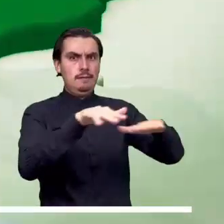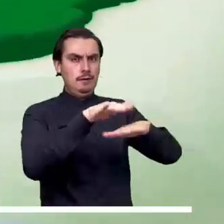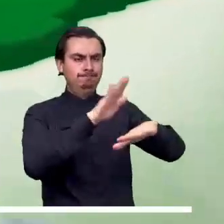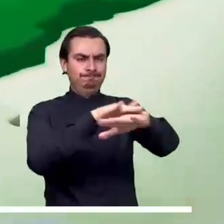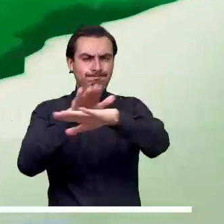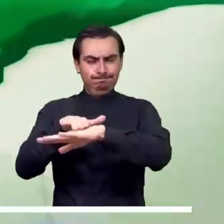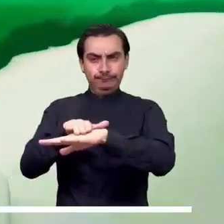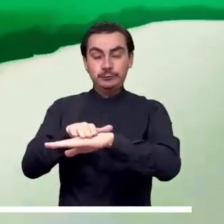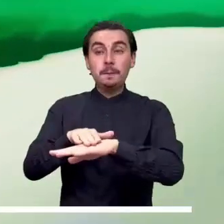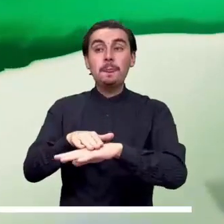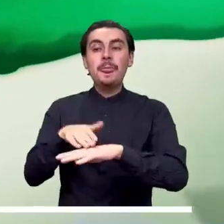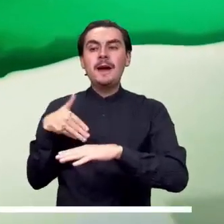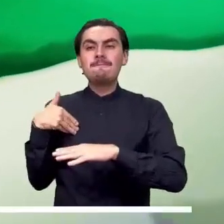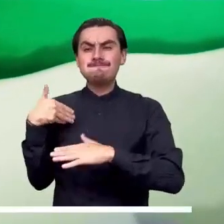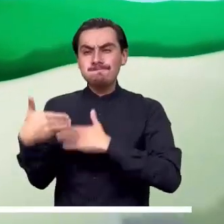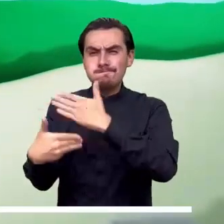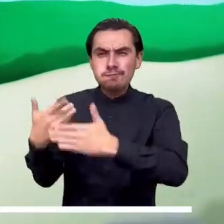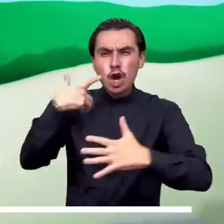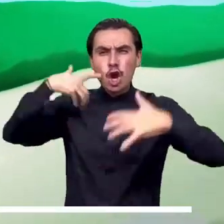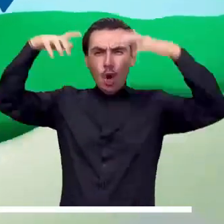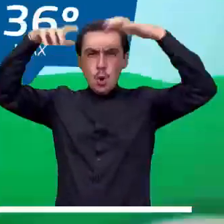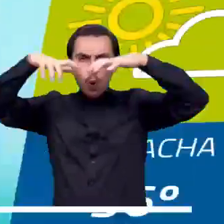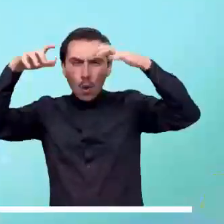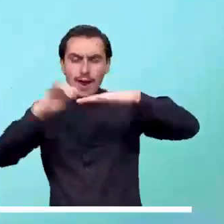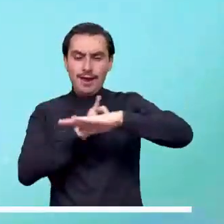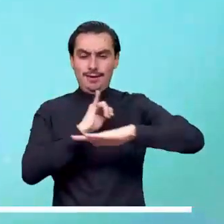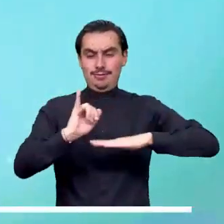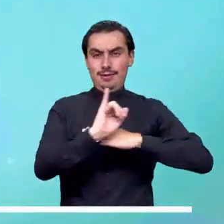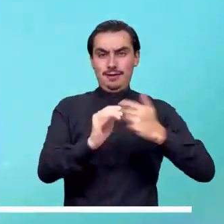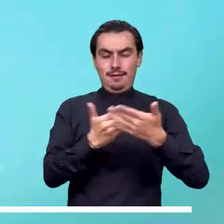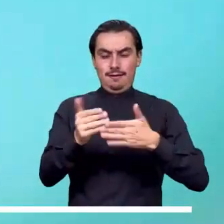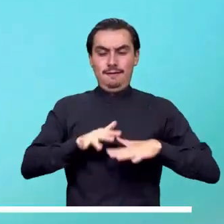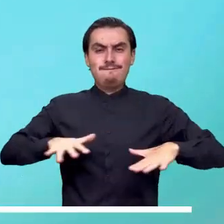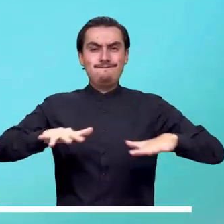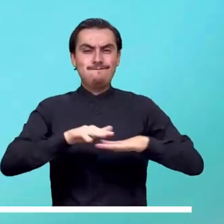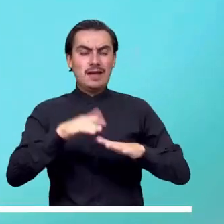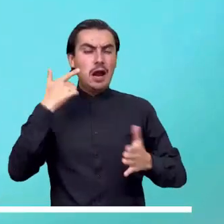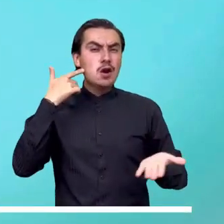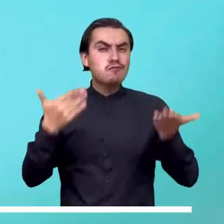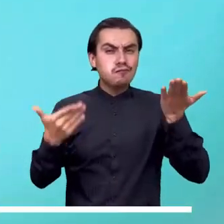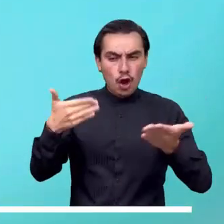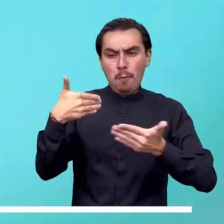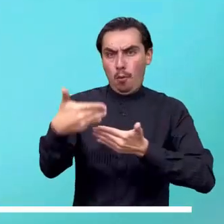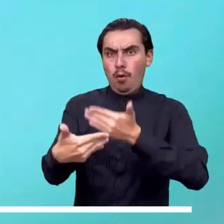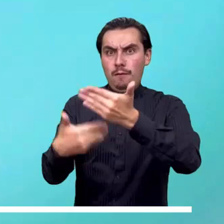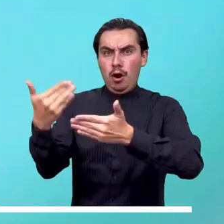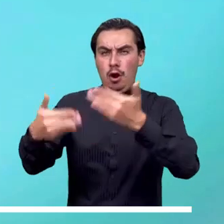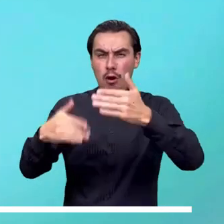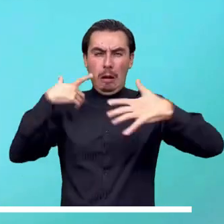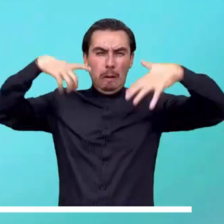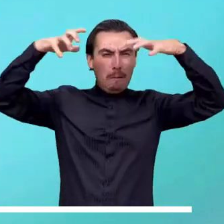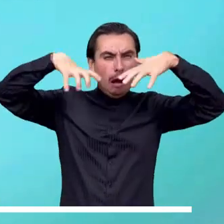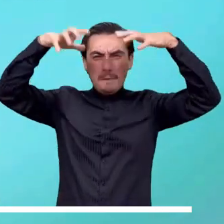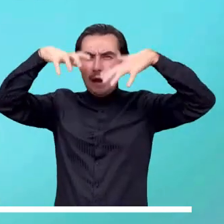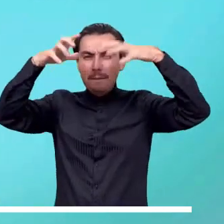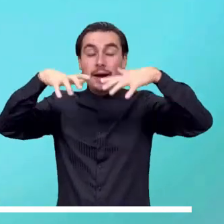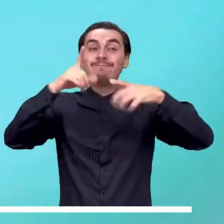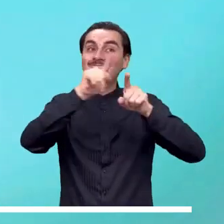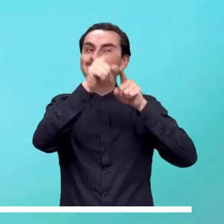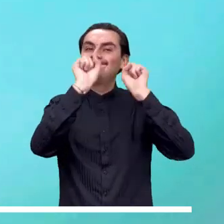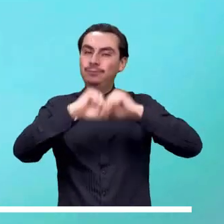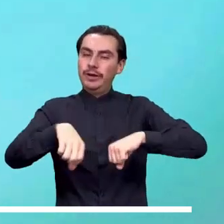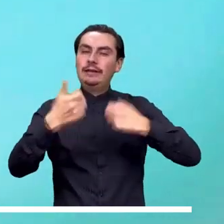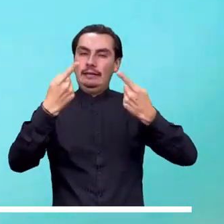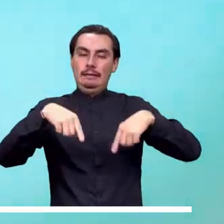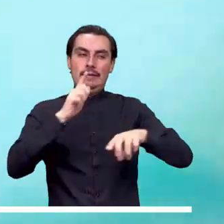Urabá. La frecuencia e intensidad de las lluvias de las islas de San Andrés y Providencia irá en aumento, por lo que no se descartan